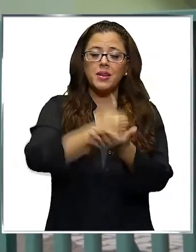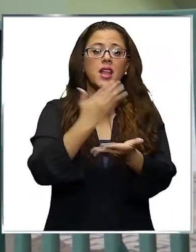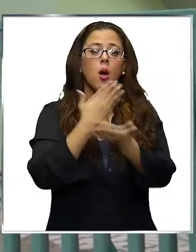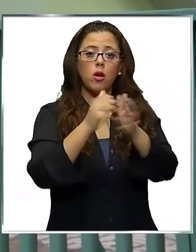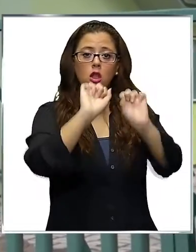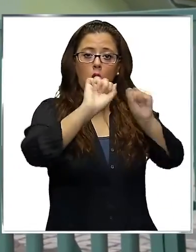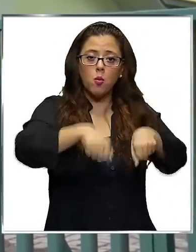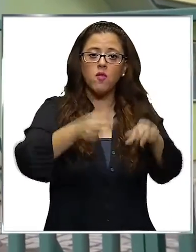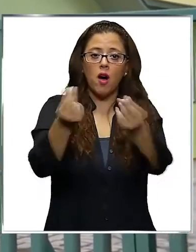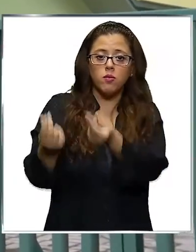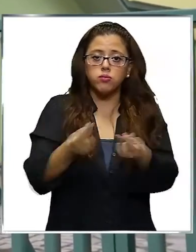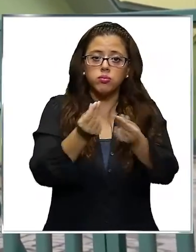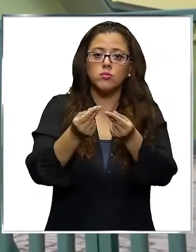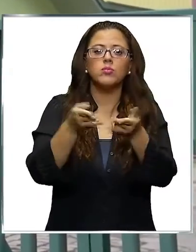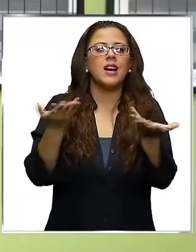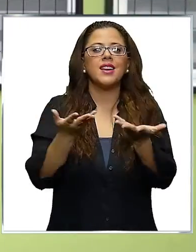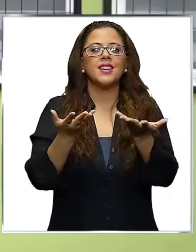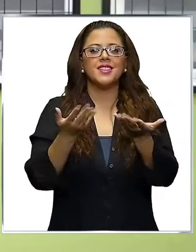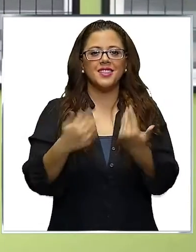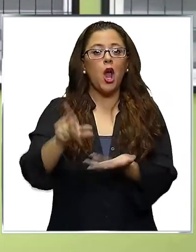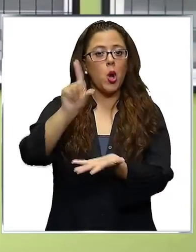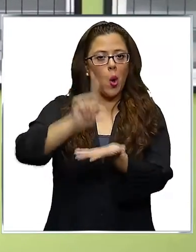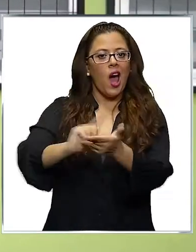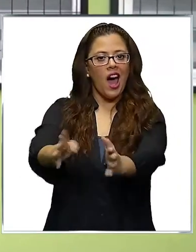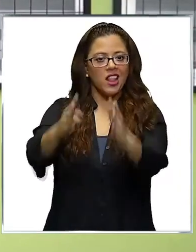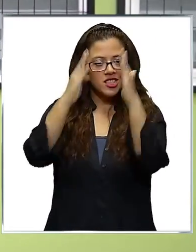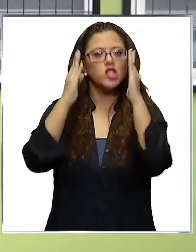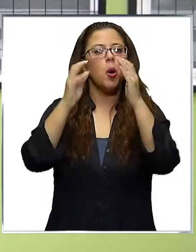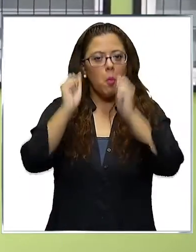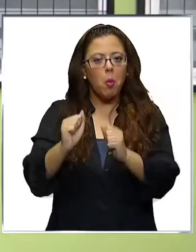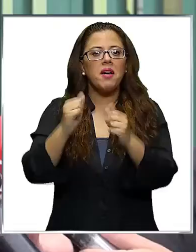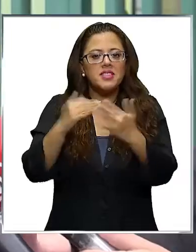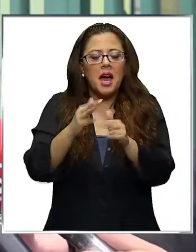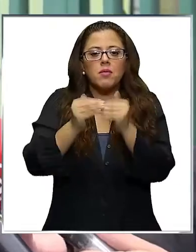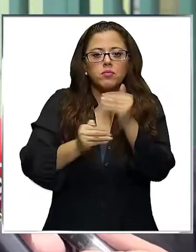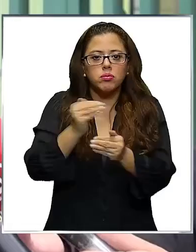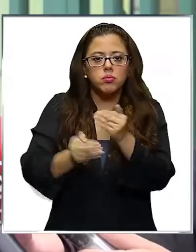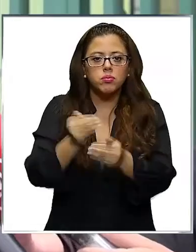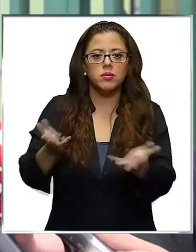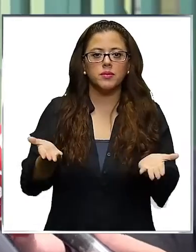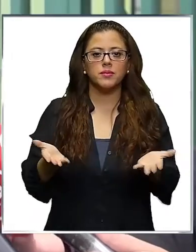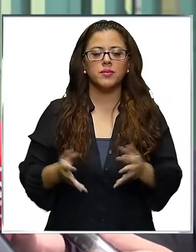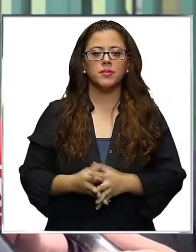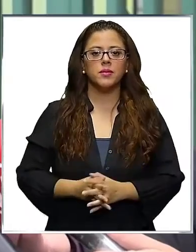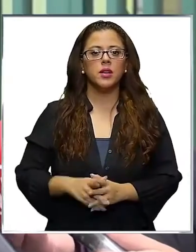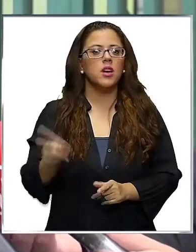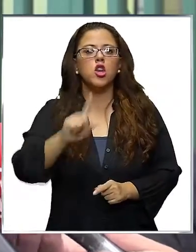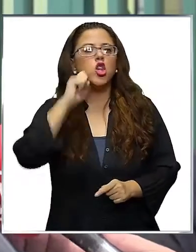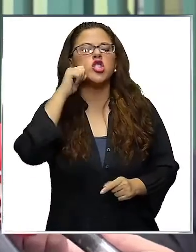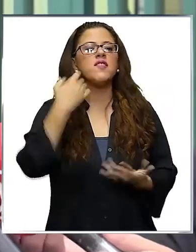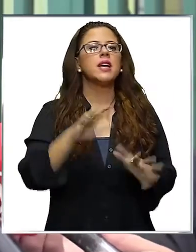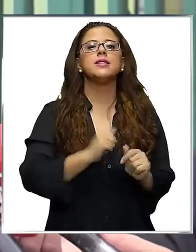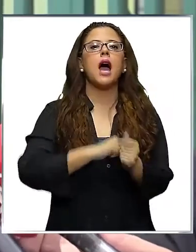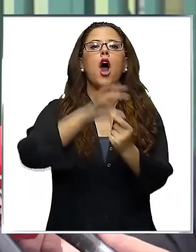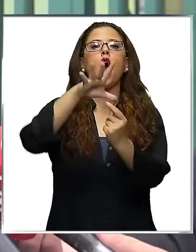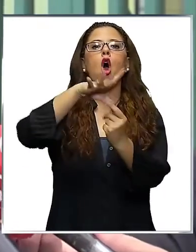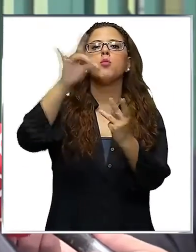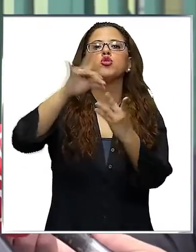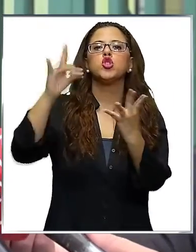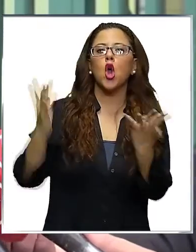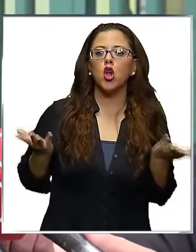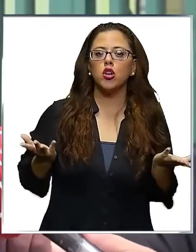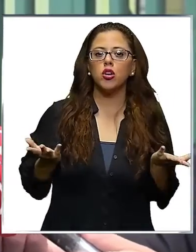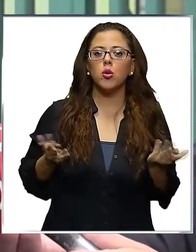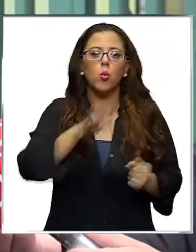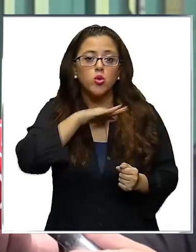se espera que una vez aprobados los recursos comience la puesta en marcha de este lugar de atención. No es opción usar o no usar